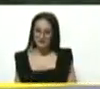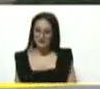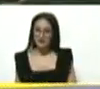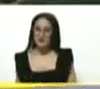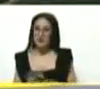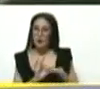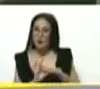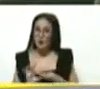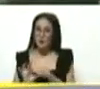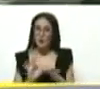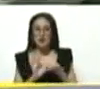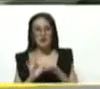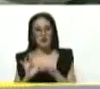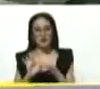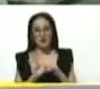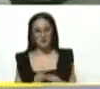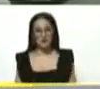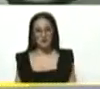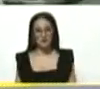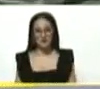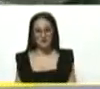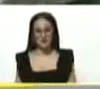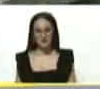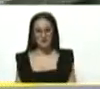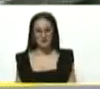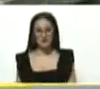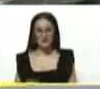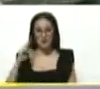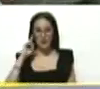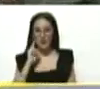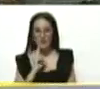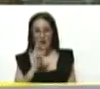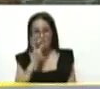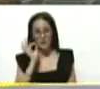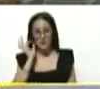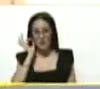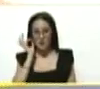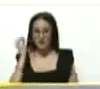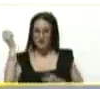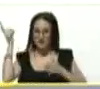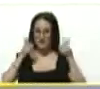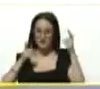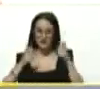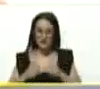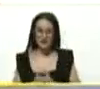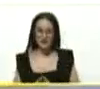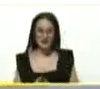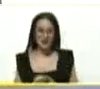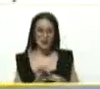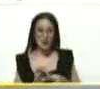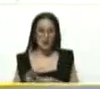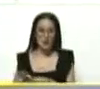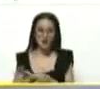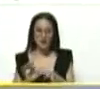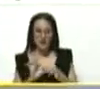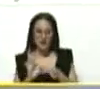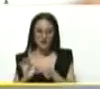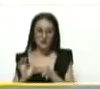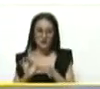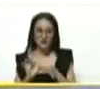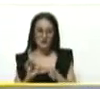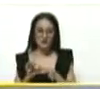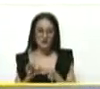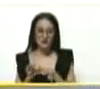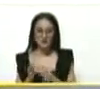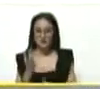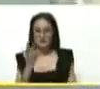Unidos, Jorge Rodríguez. Bolivarianos, bolivarianas, chavistas, unidos en un